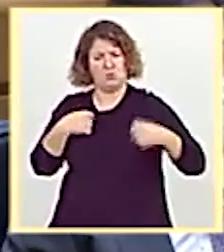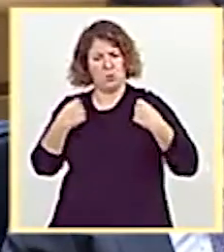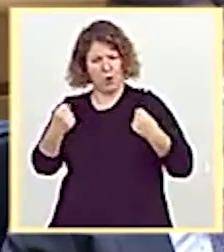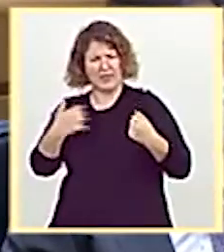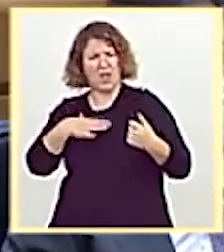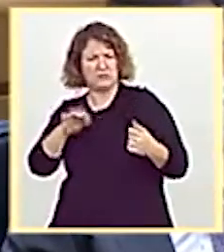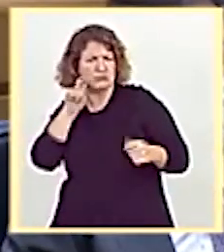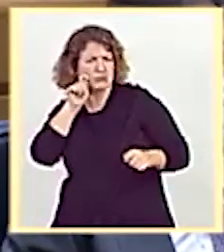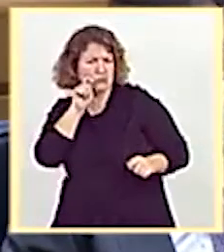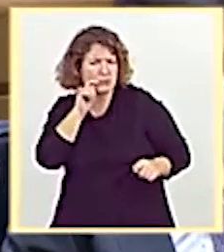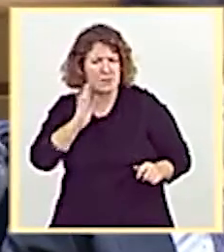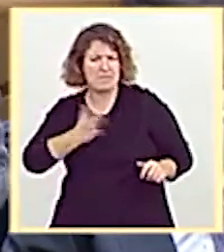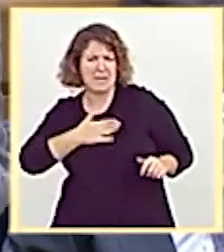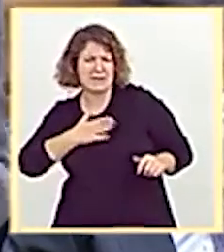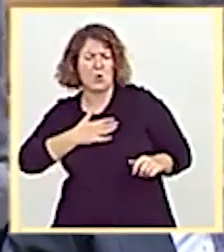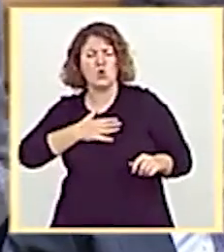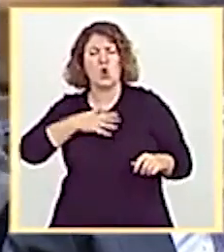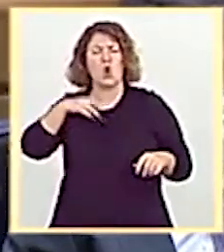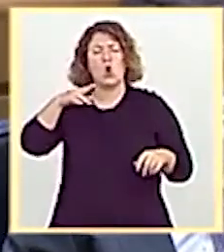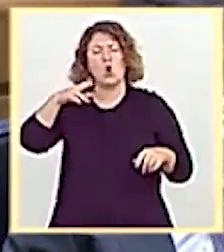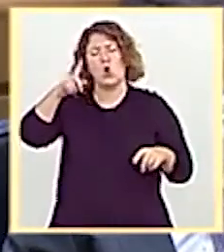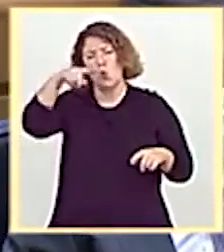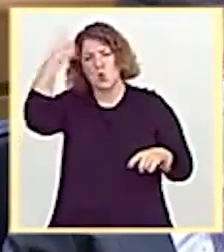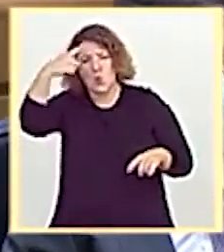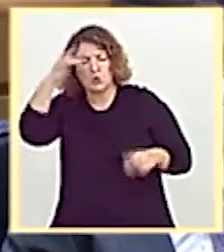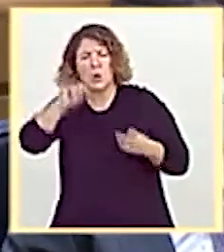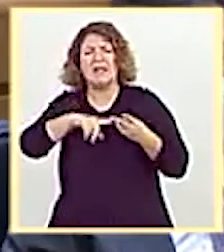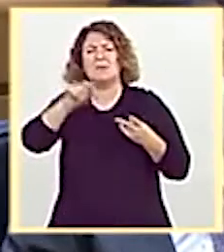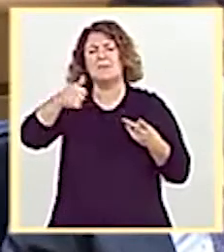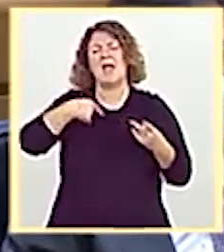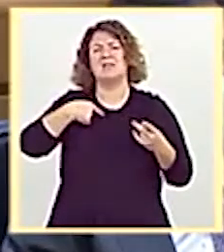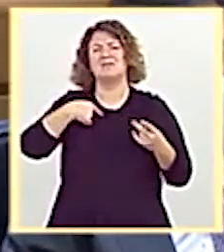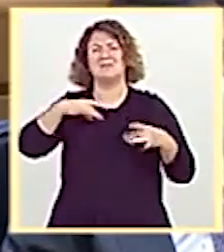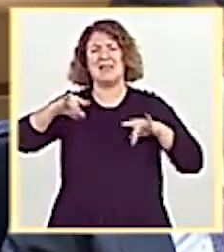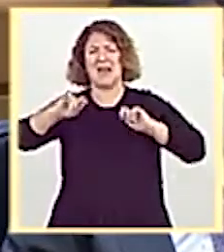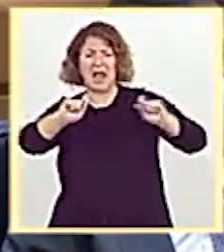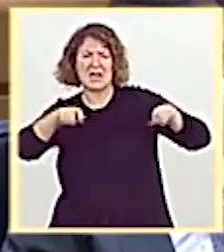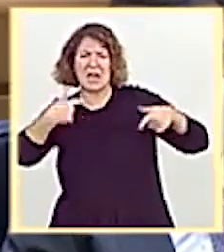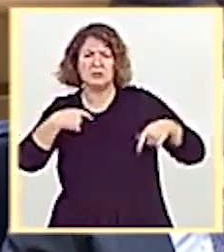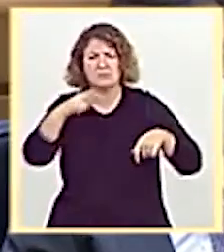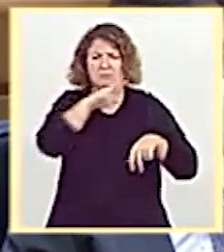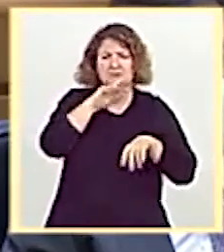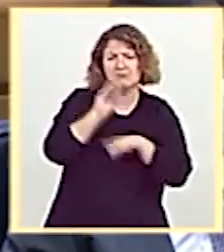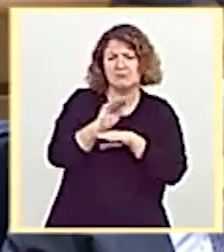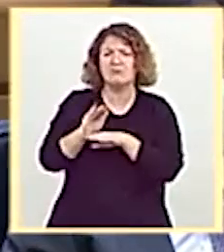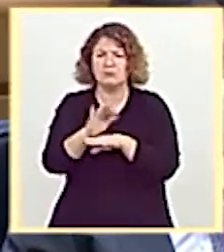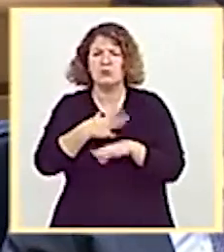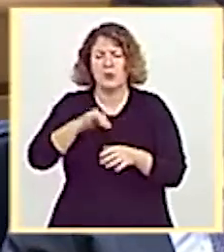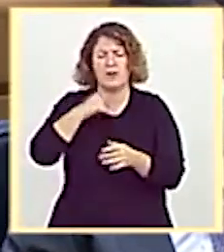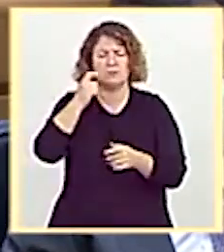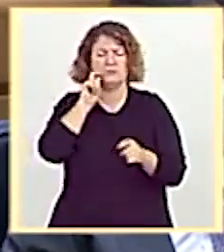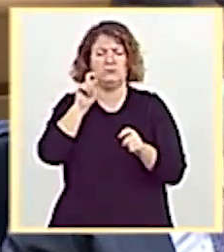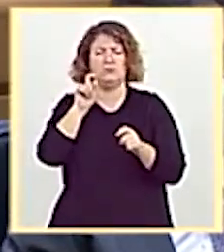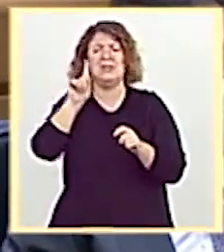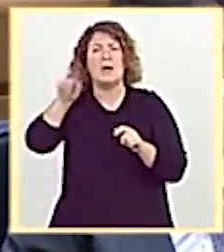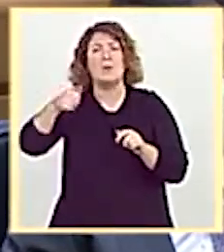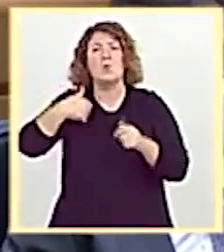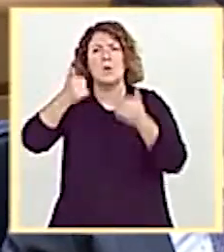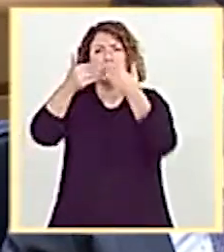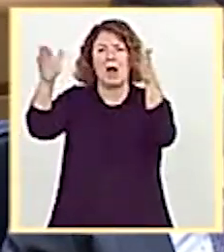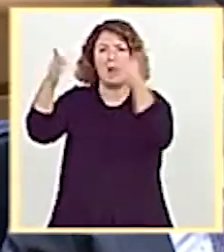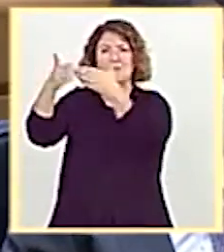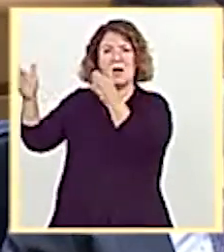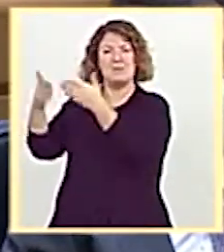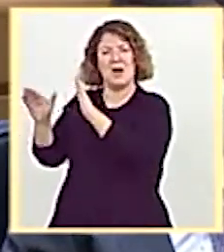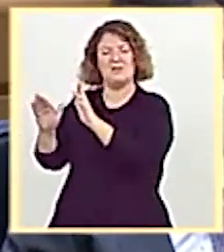de patrimonio cultural y natural. Y siete de los planes a destinos pioneros, con una inversión que va a permitir la reconversión de